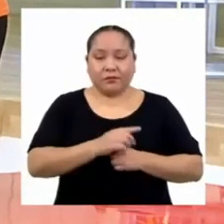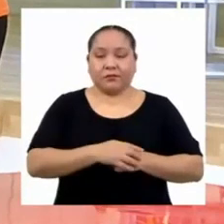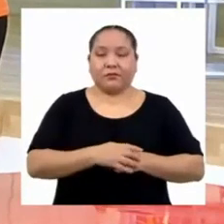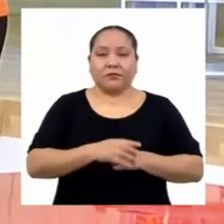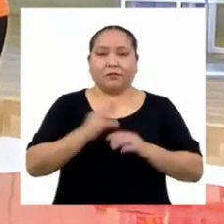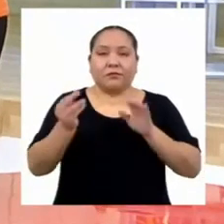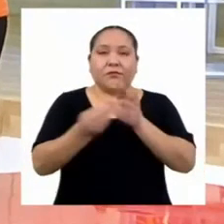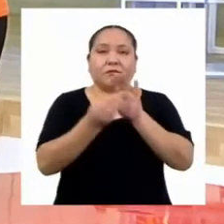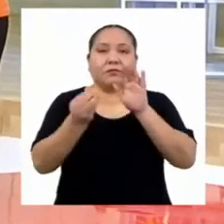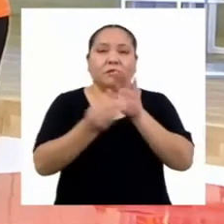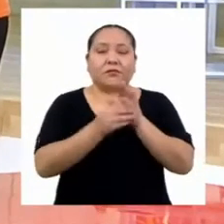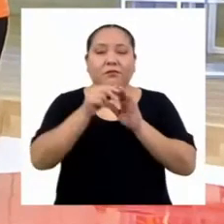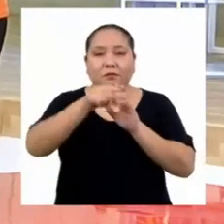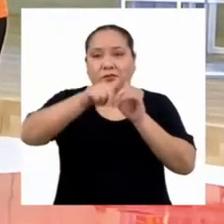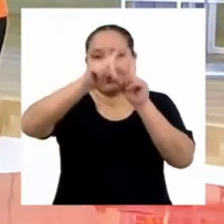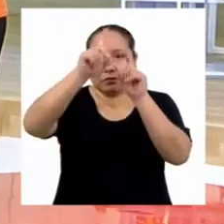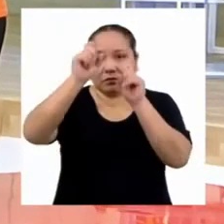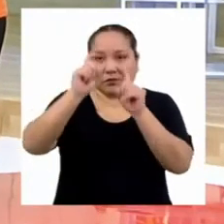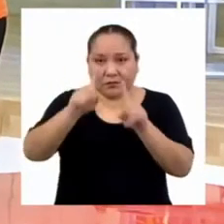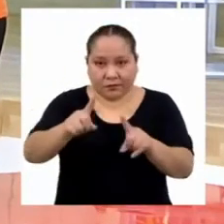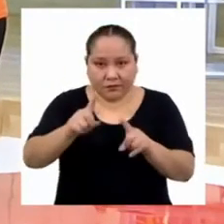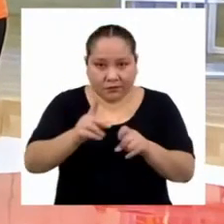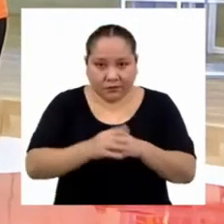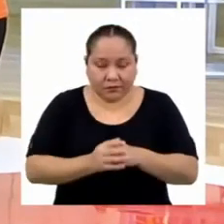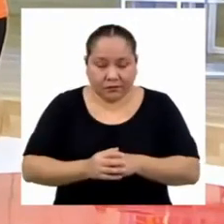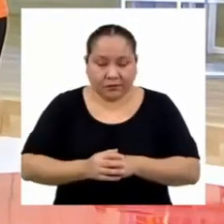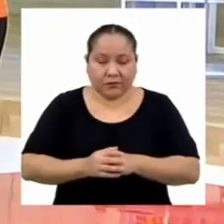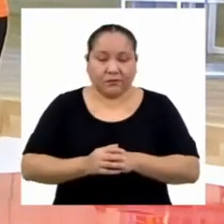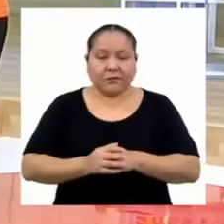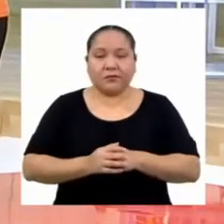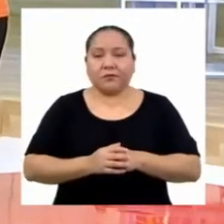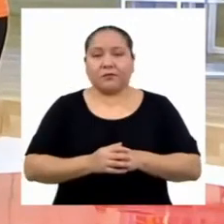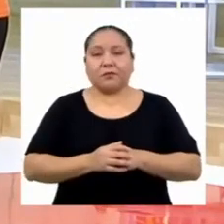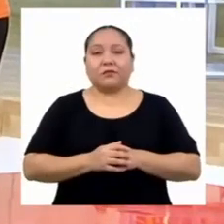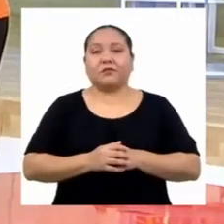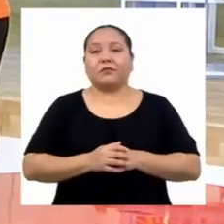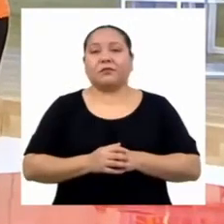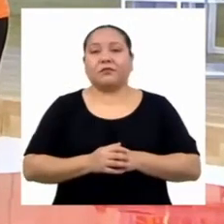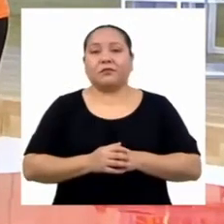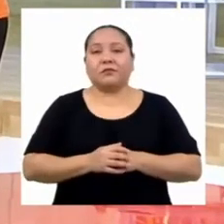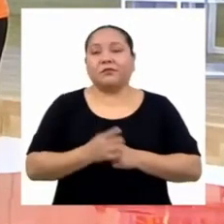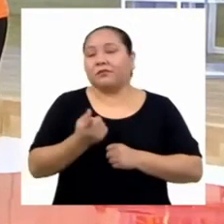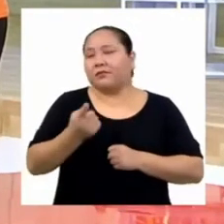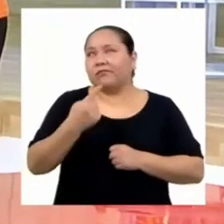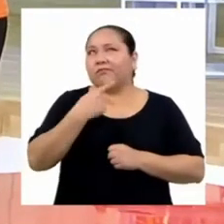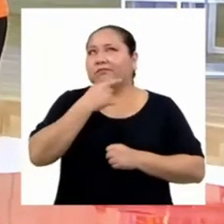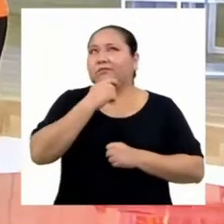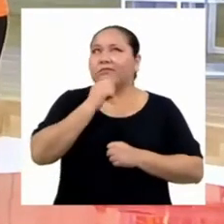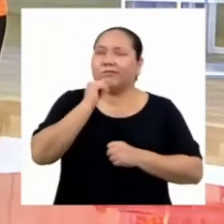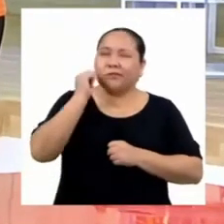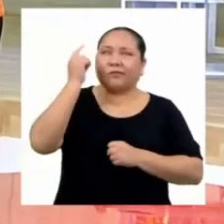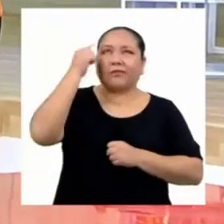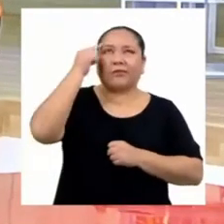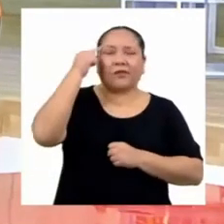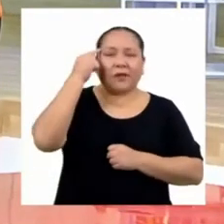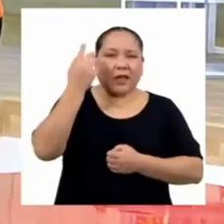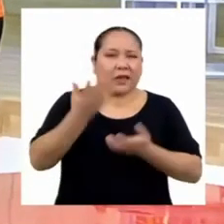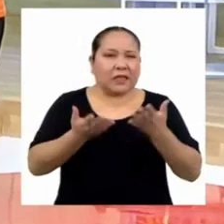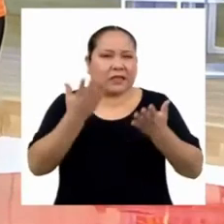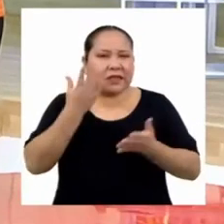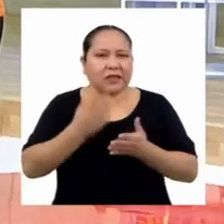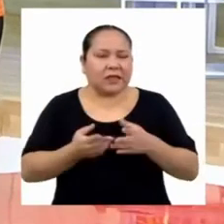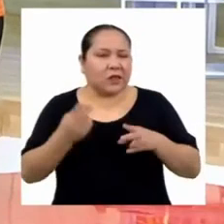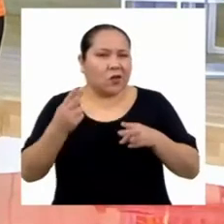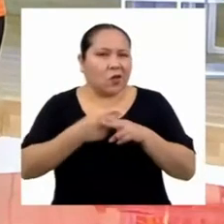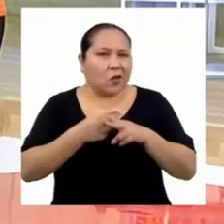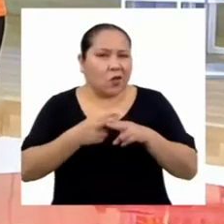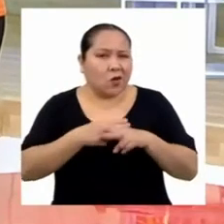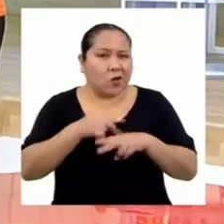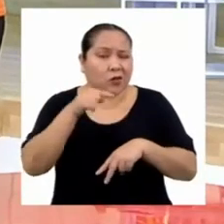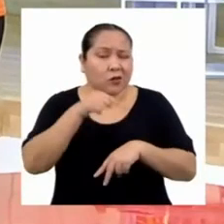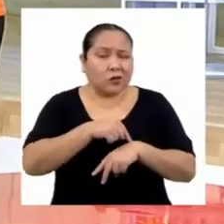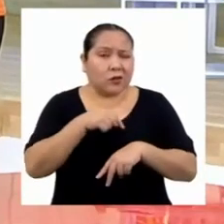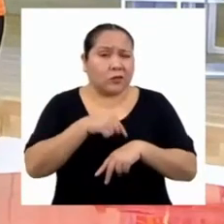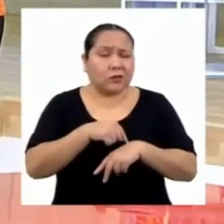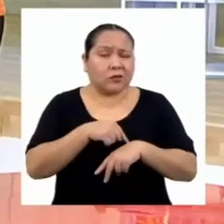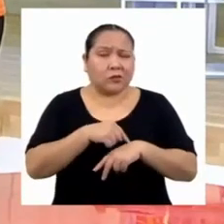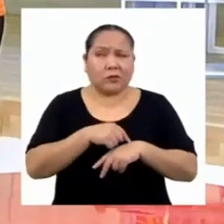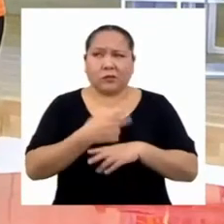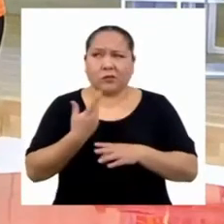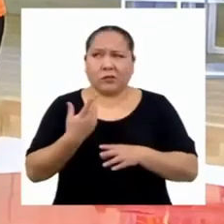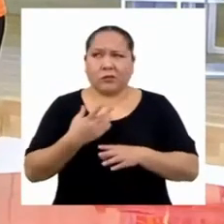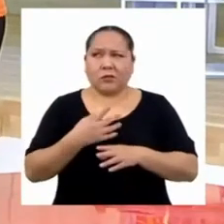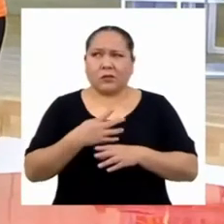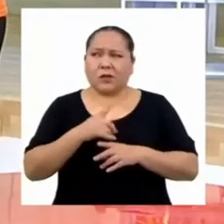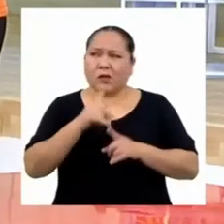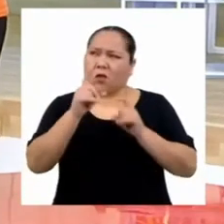esa pregunta básica al inicio de la encuesta. Ahora que lo pienso, quizás se nos quede corta una encuesta con solo dos